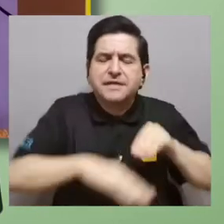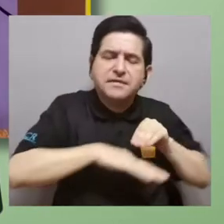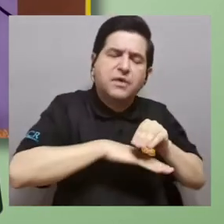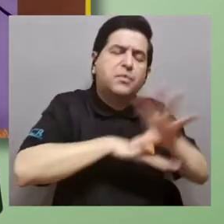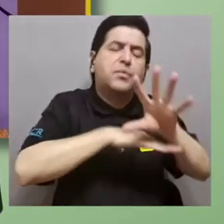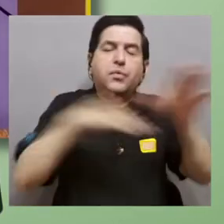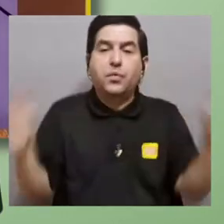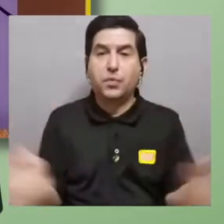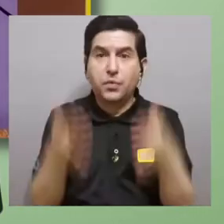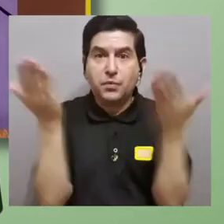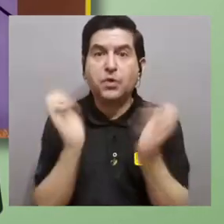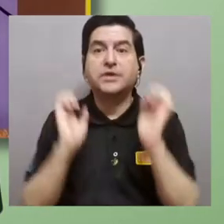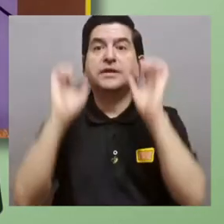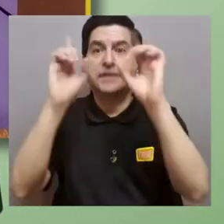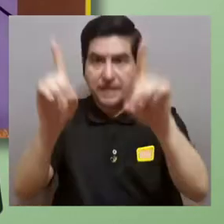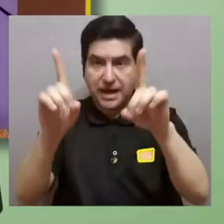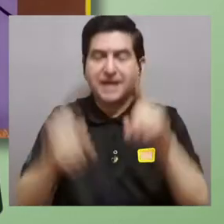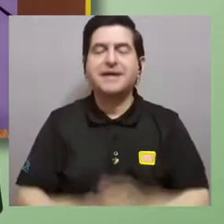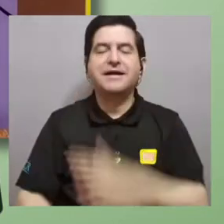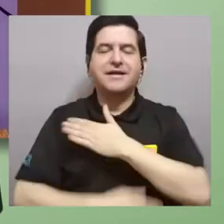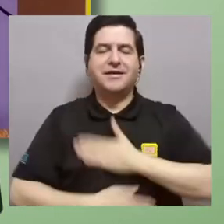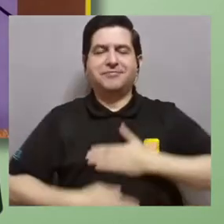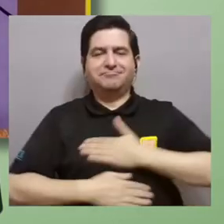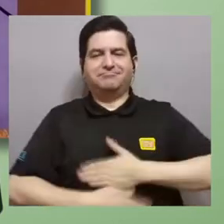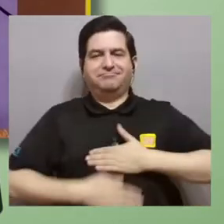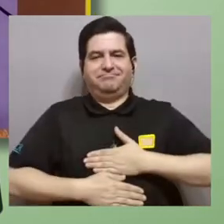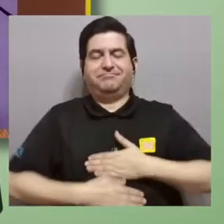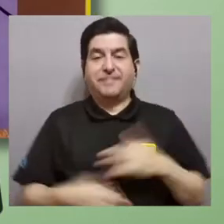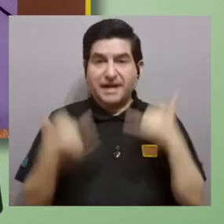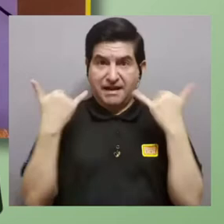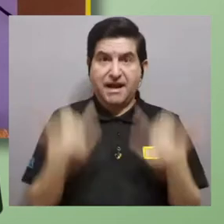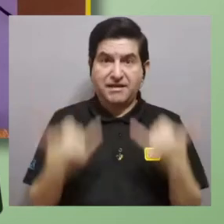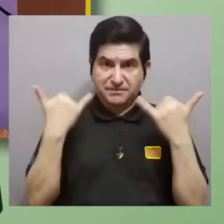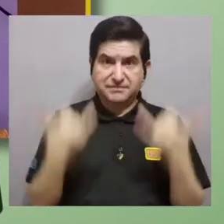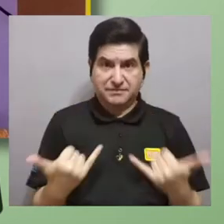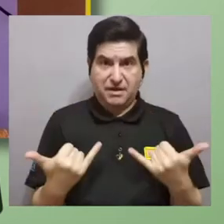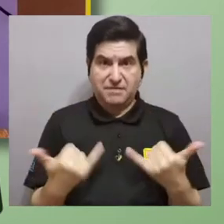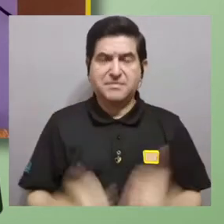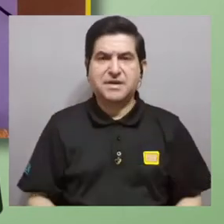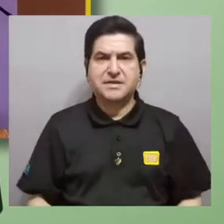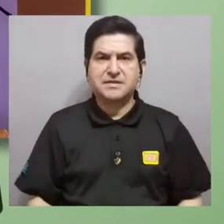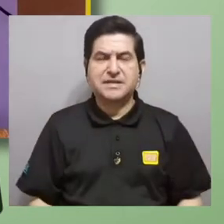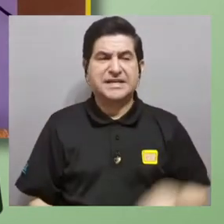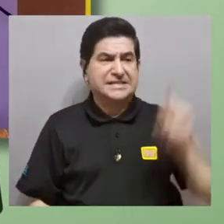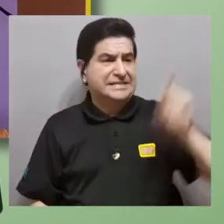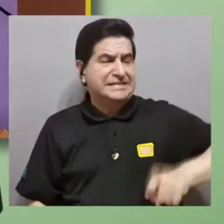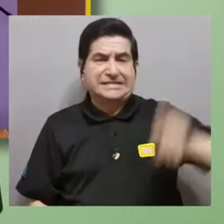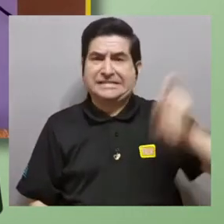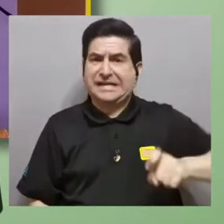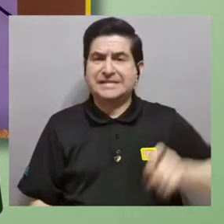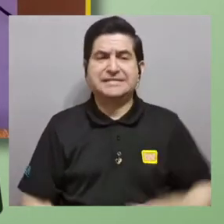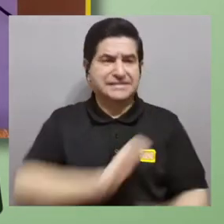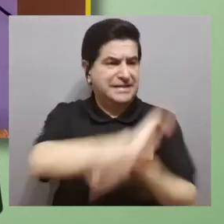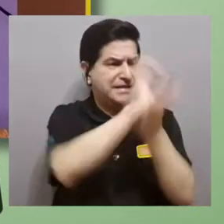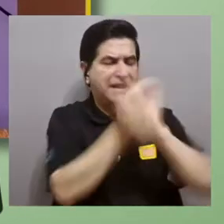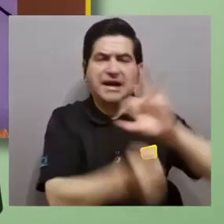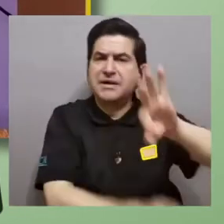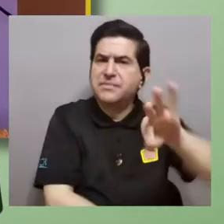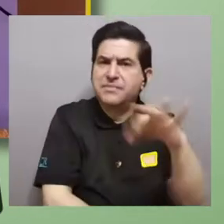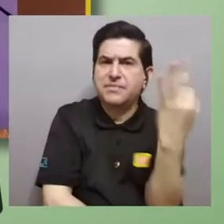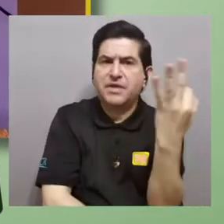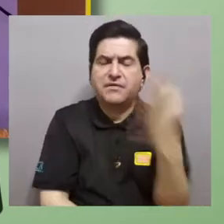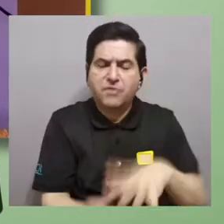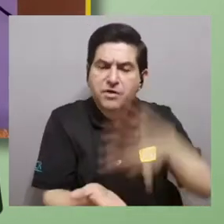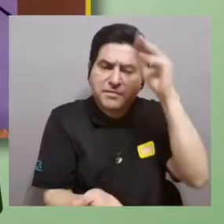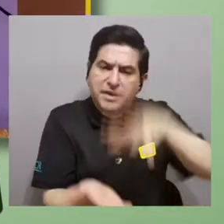inspirar, motivar, educar y entretener. En la actualidad enfrentamos una clara necesidad de cambiar la